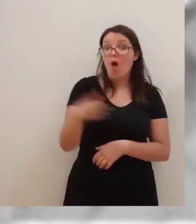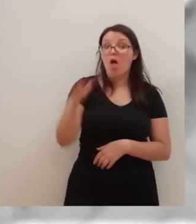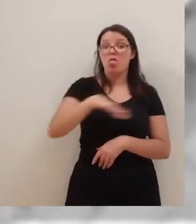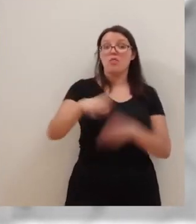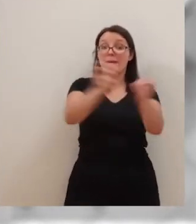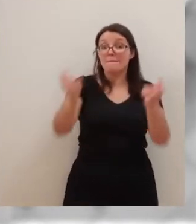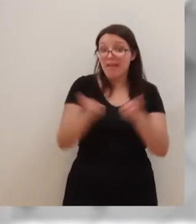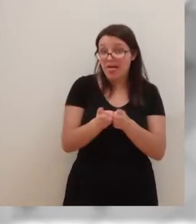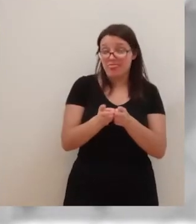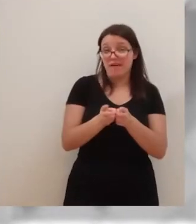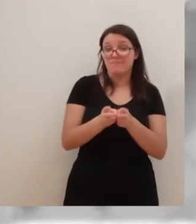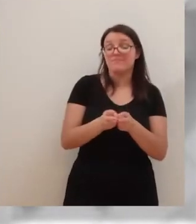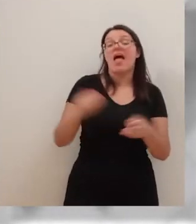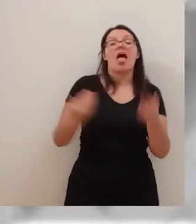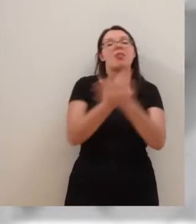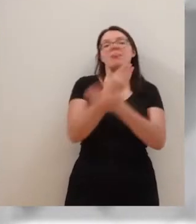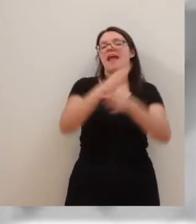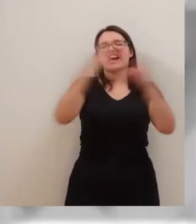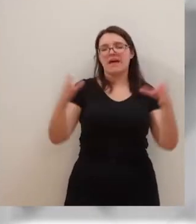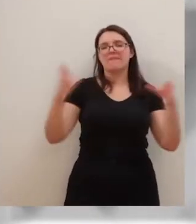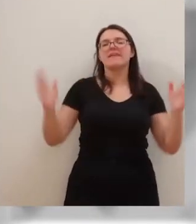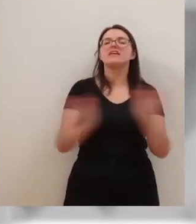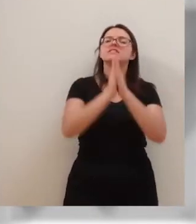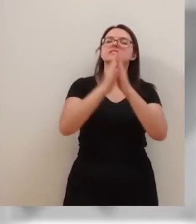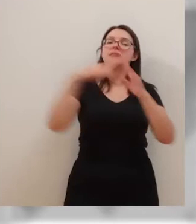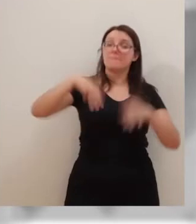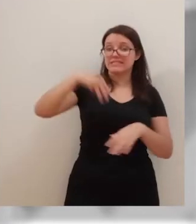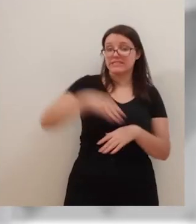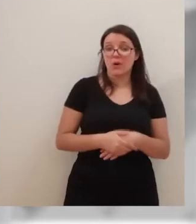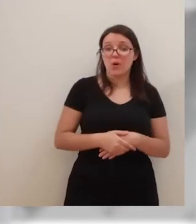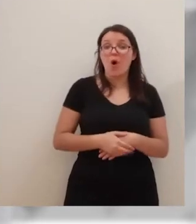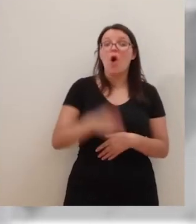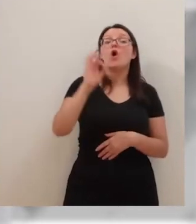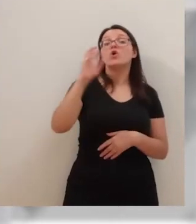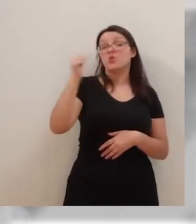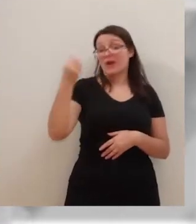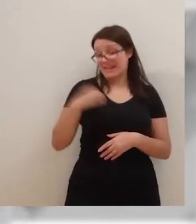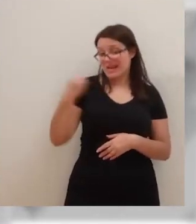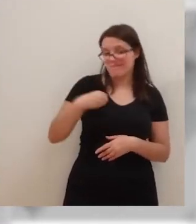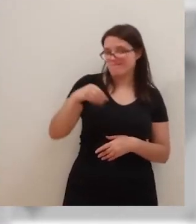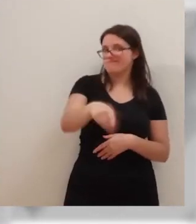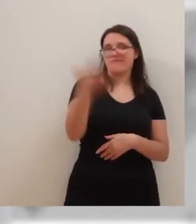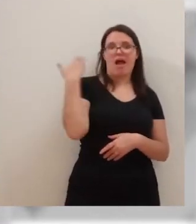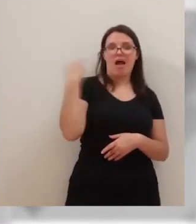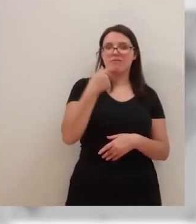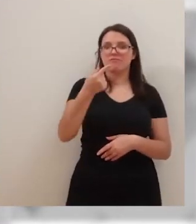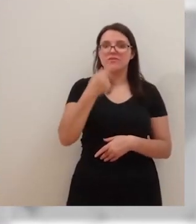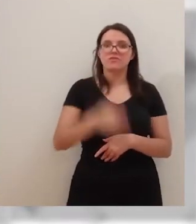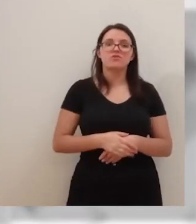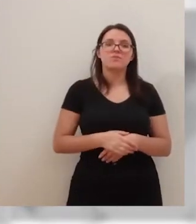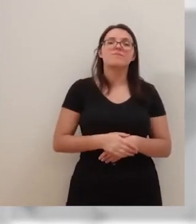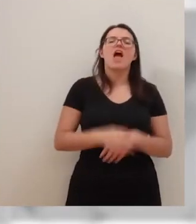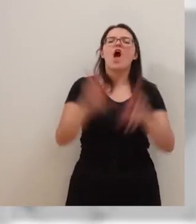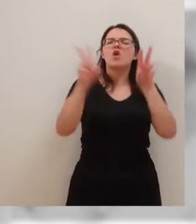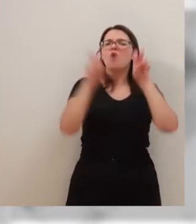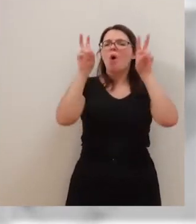Toros. Una de ellas además el día grande, el día de San Mateo con Morante de la Puebla, Roca Rey y los toros de Núñez del Cubillo. Tenemos